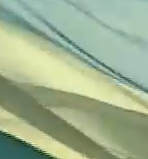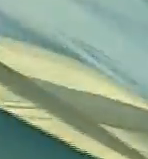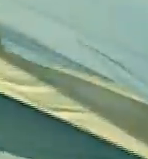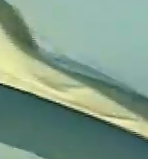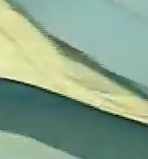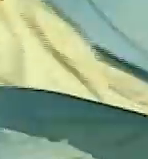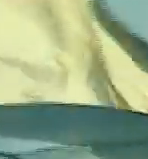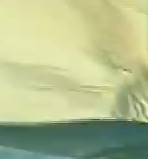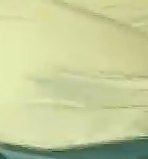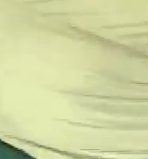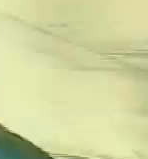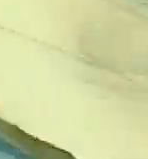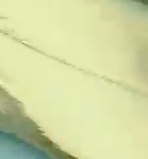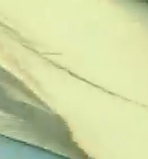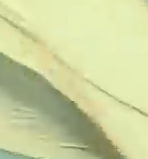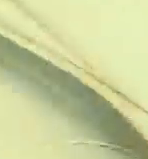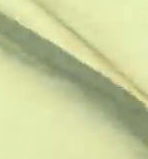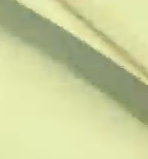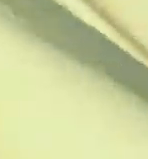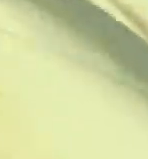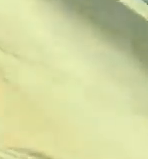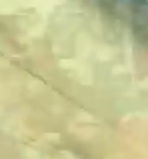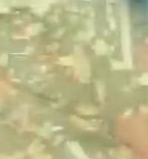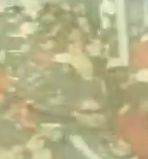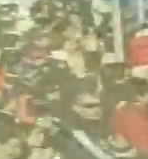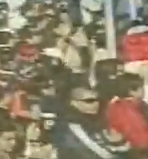doctora Cristina Fernández de Kirchner.